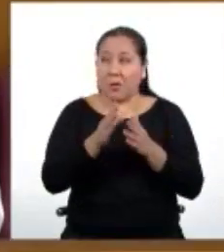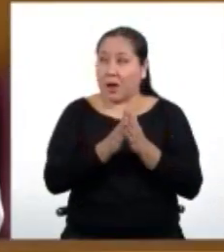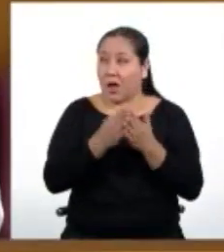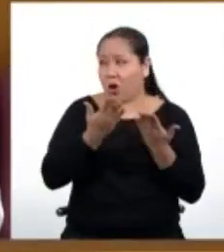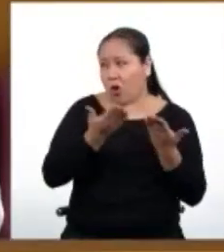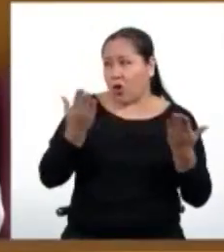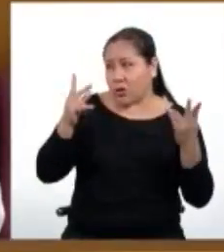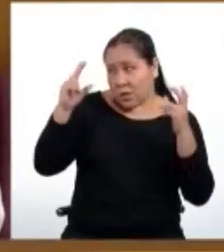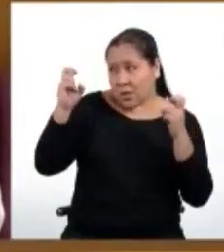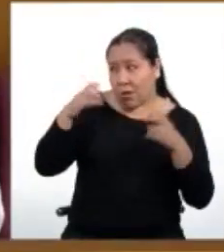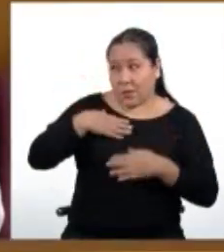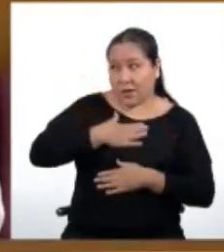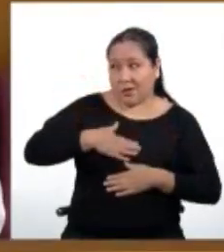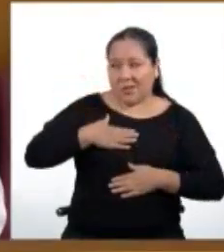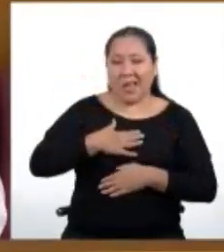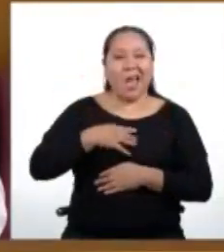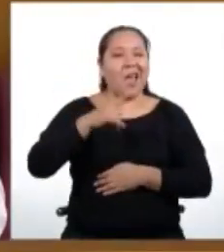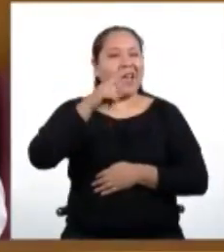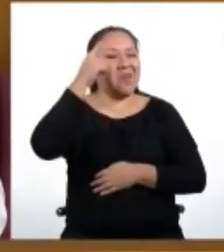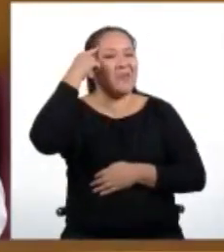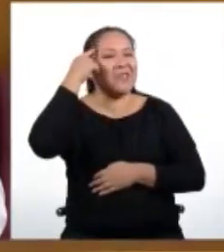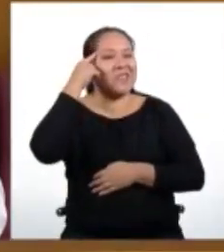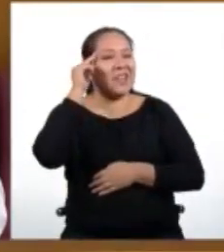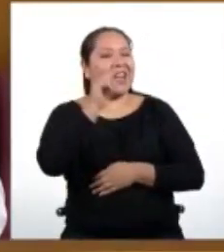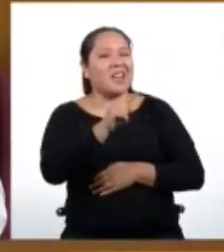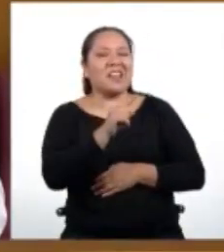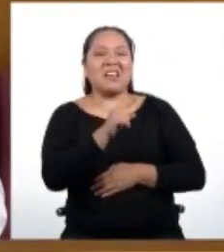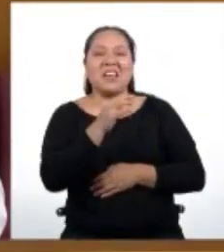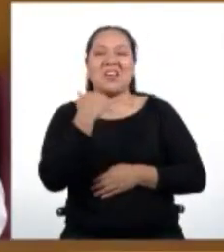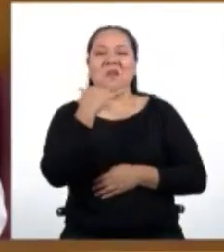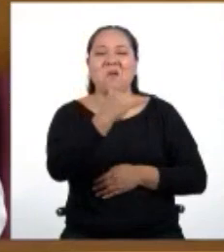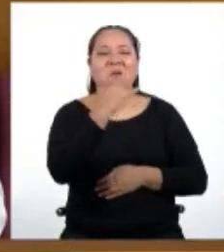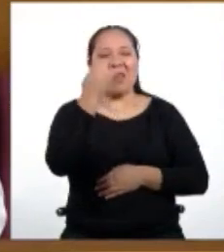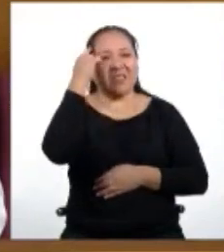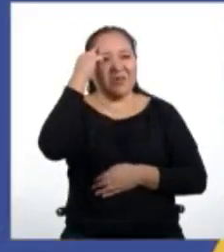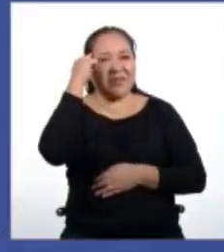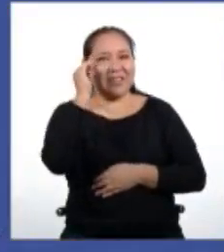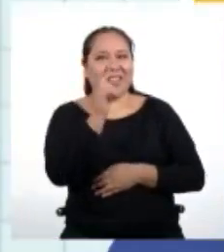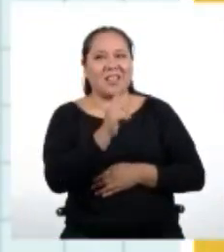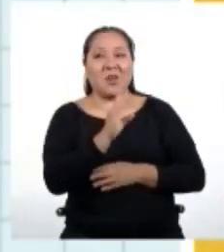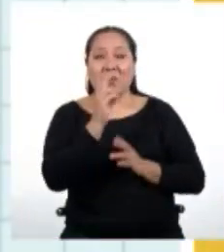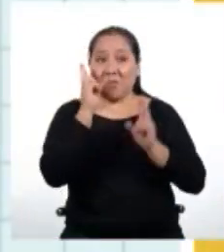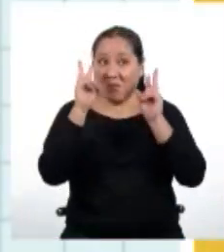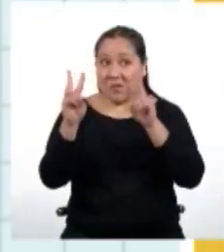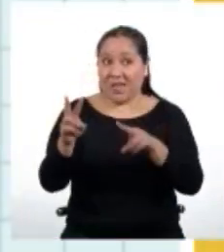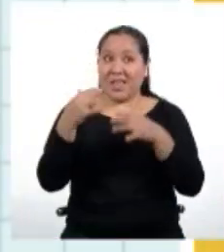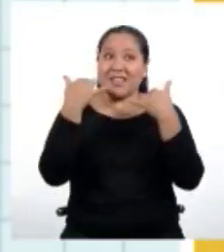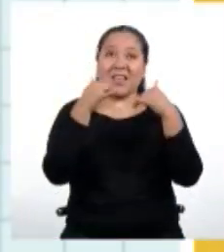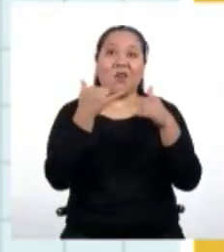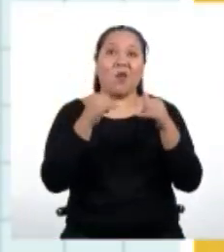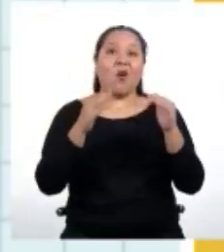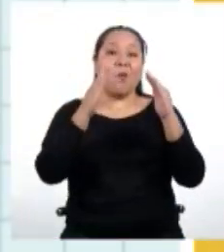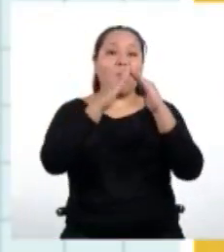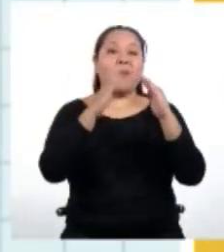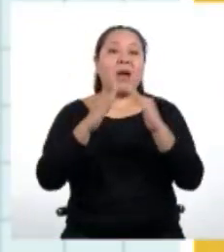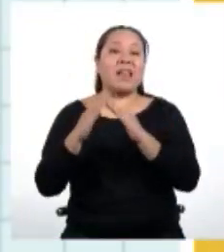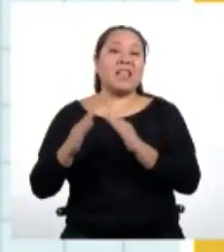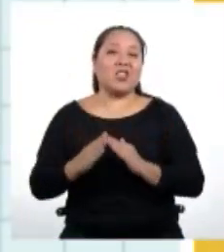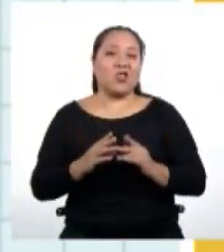Me parece que te he leído la mente. Tengo algo preparado para lo que estás pensando. Mira este juego con palitos.